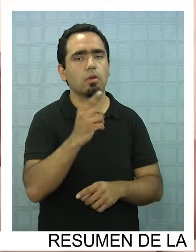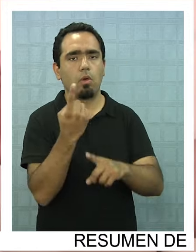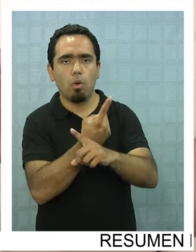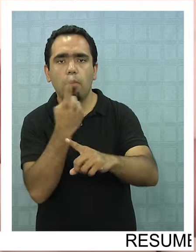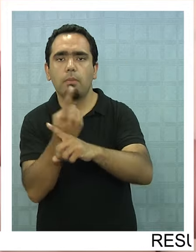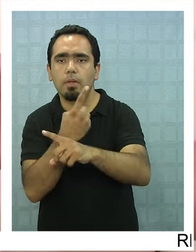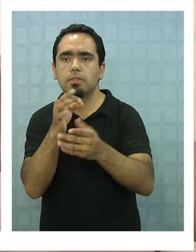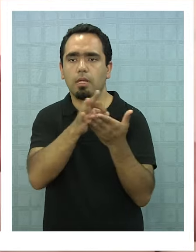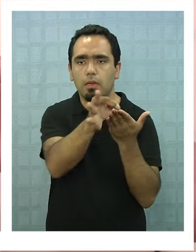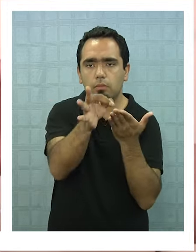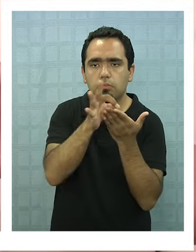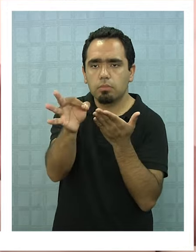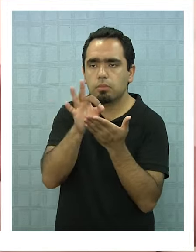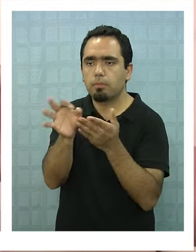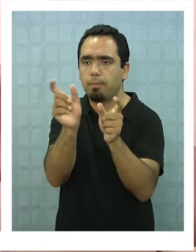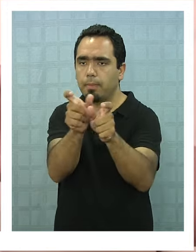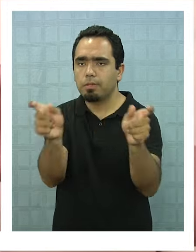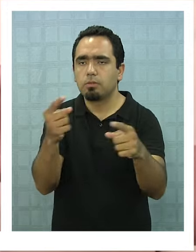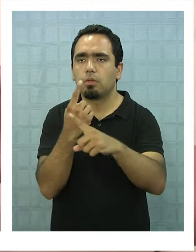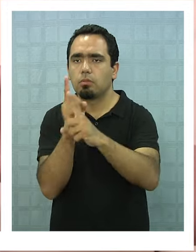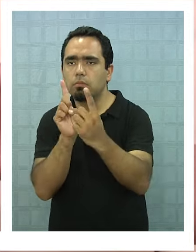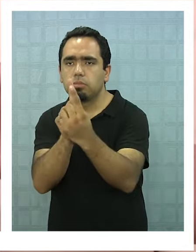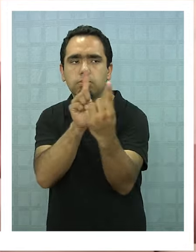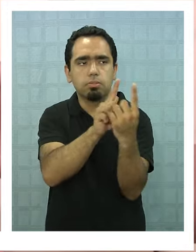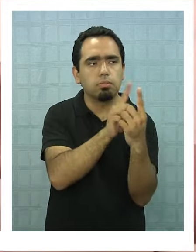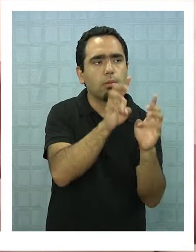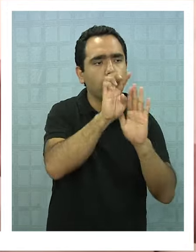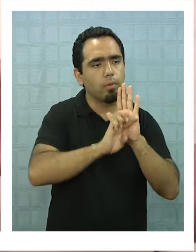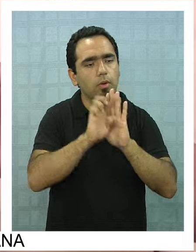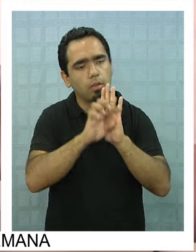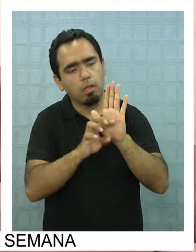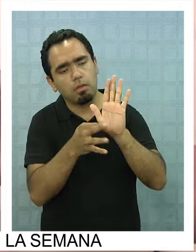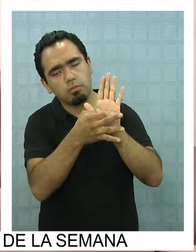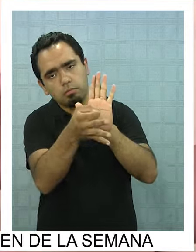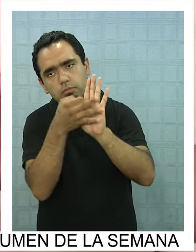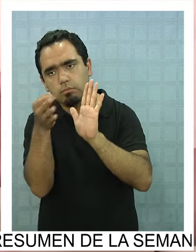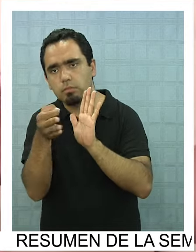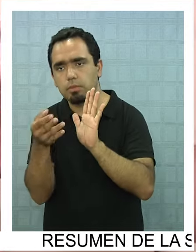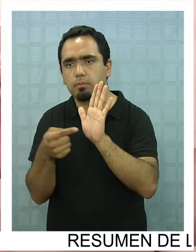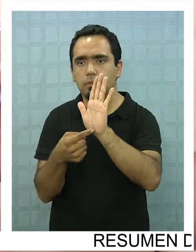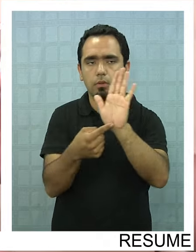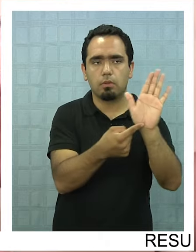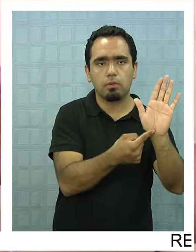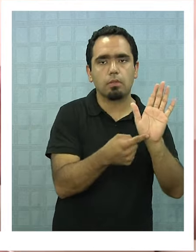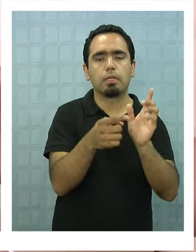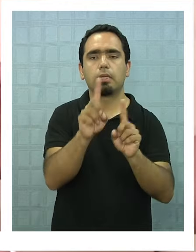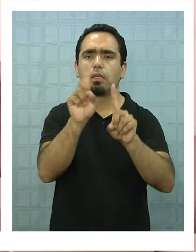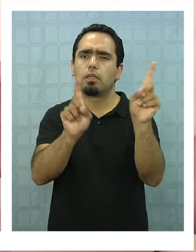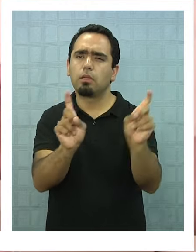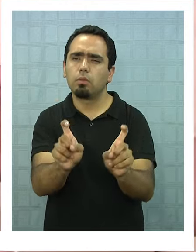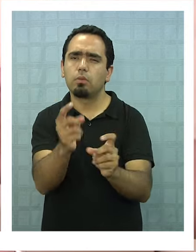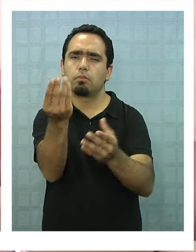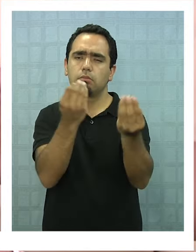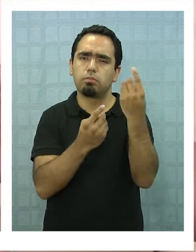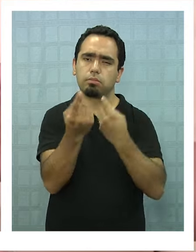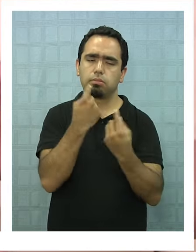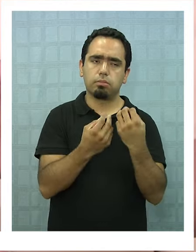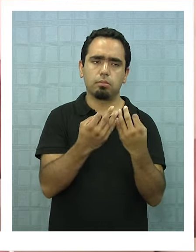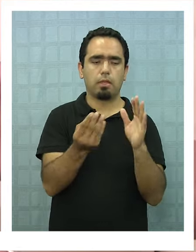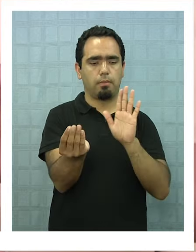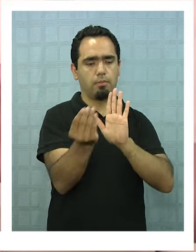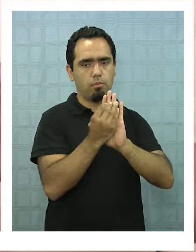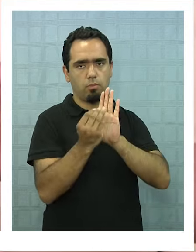región, conversar con distintas comunidades, compartir lo que es el proyecto y recoger sus inquietudes e integrarlas al